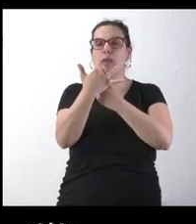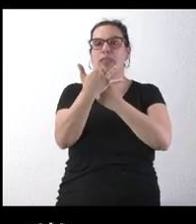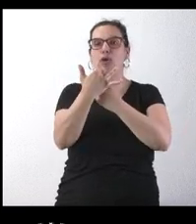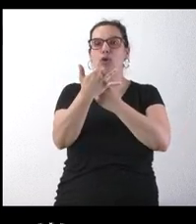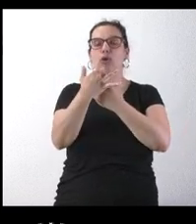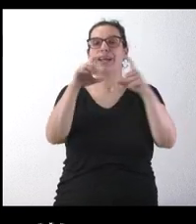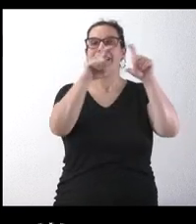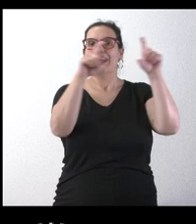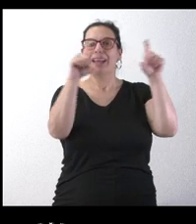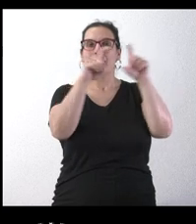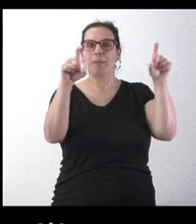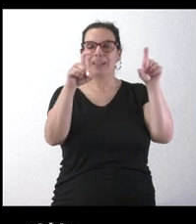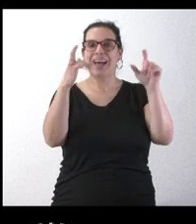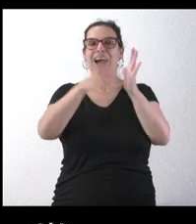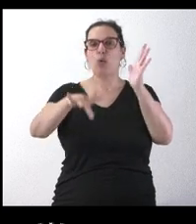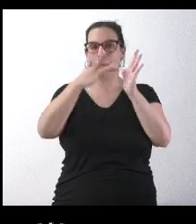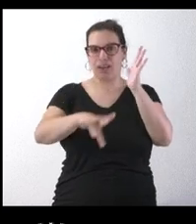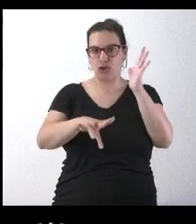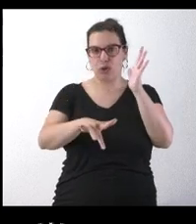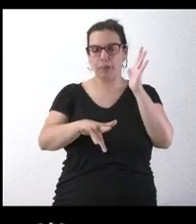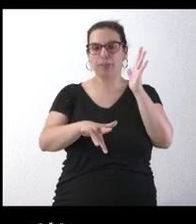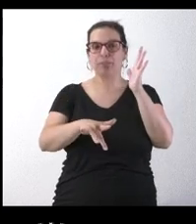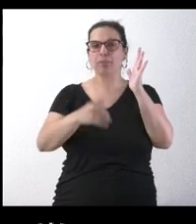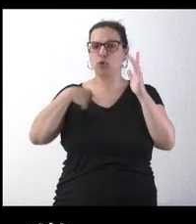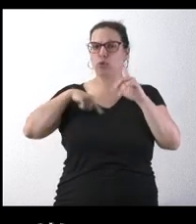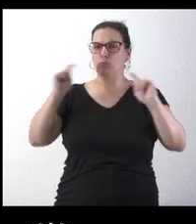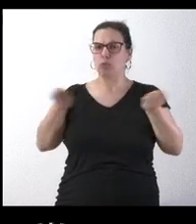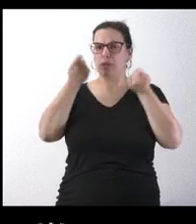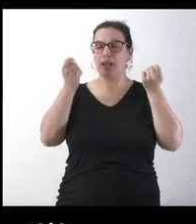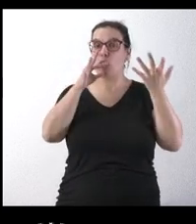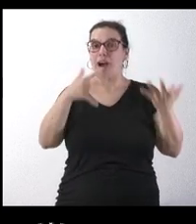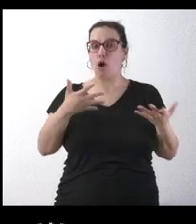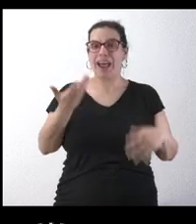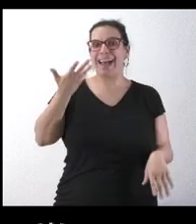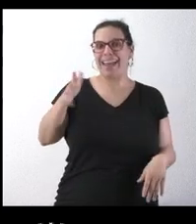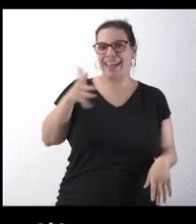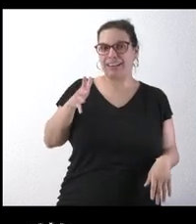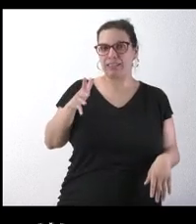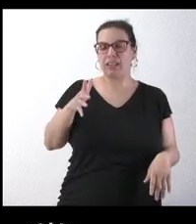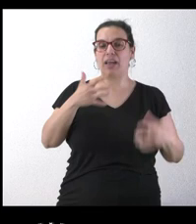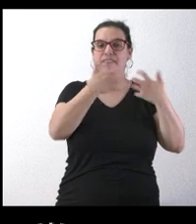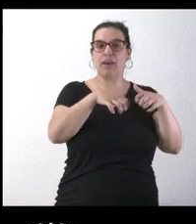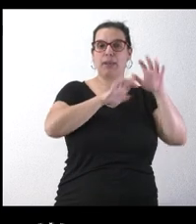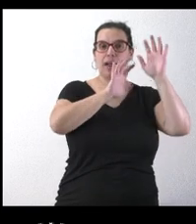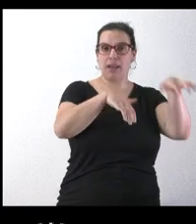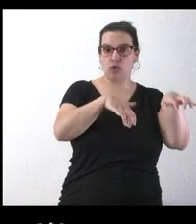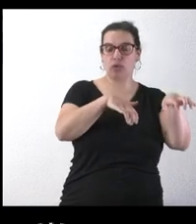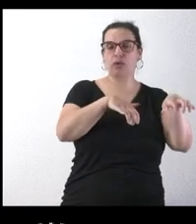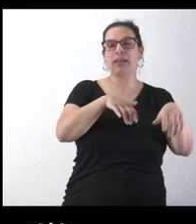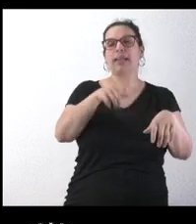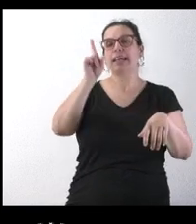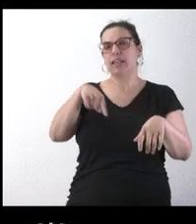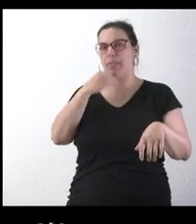empresa Latin Aluminium, que hemos publicado. Tiene vigentes ahora mismo ERTE, tanto en la fábrica de León, en Villadangos, como en